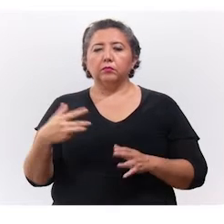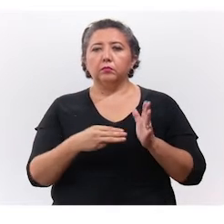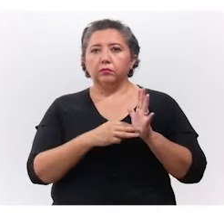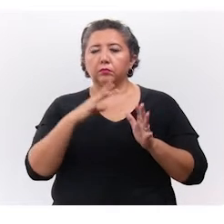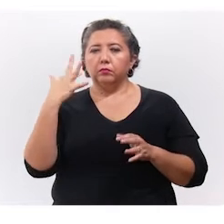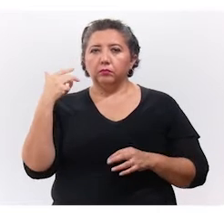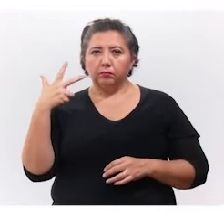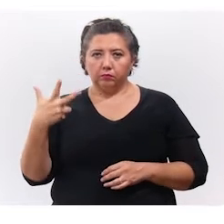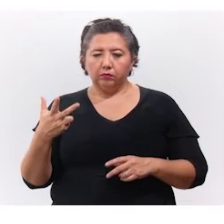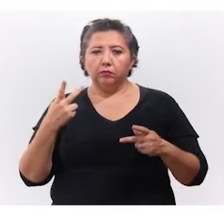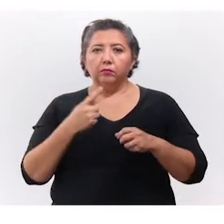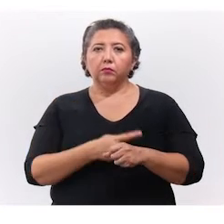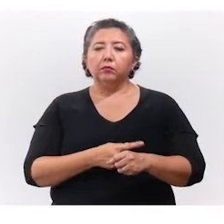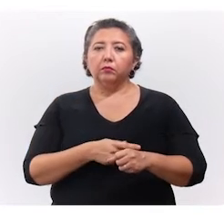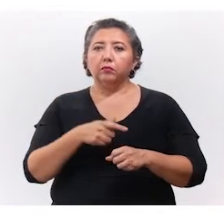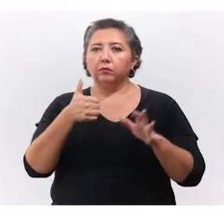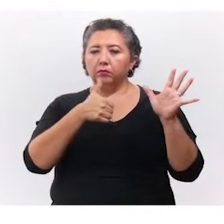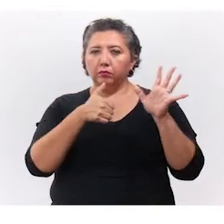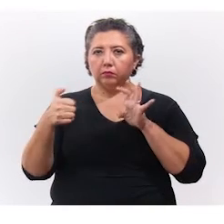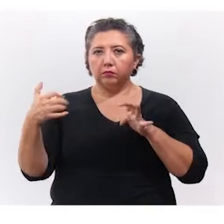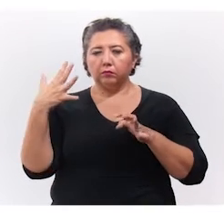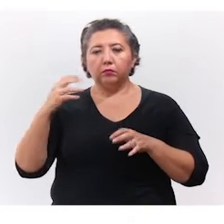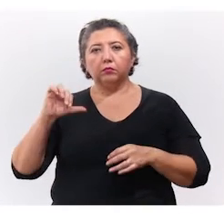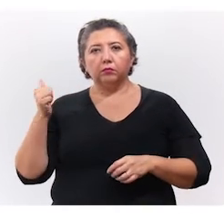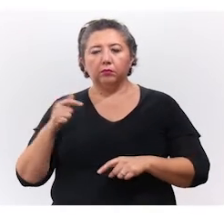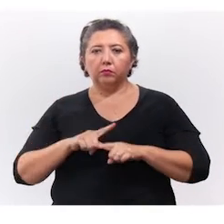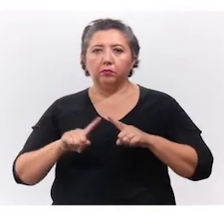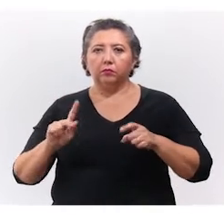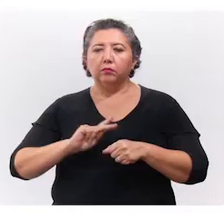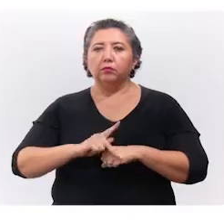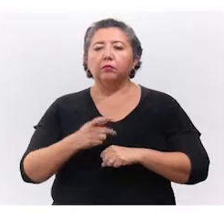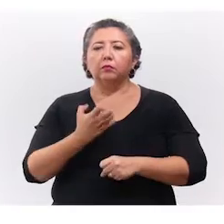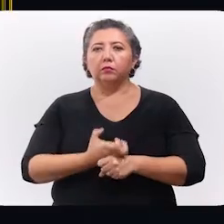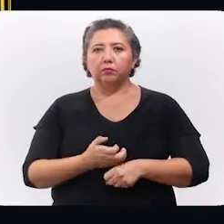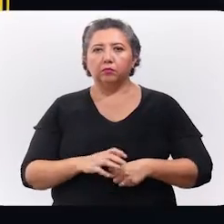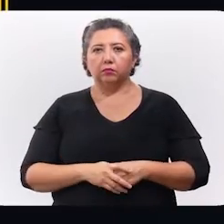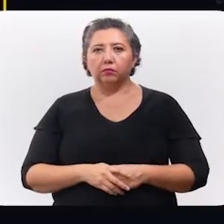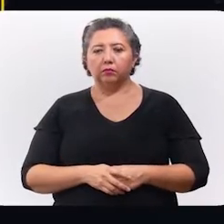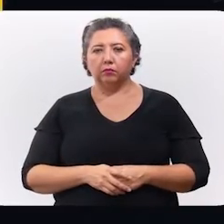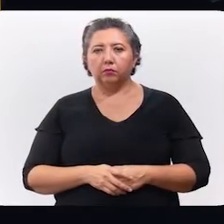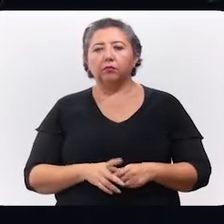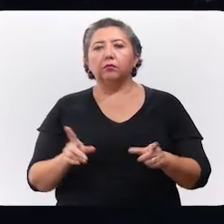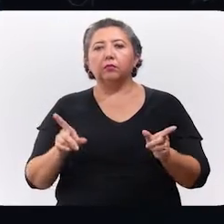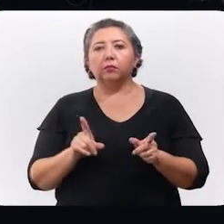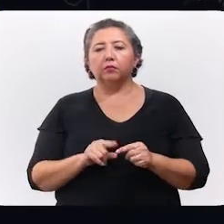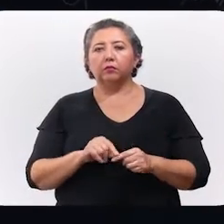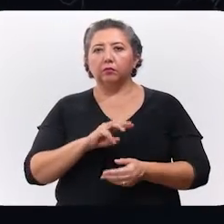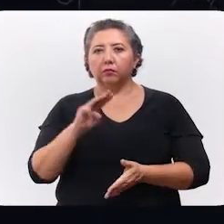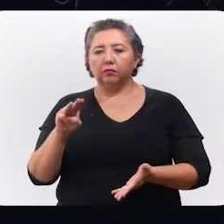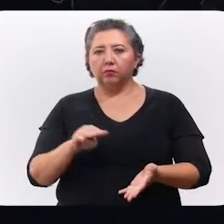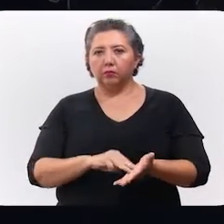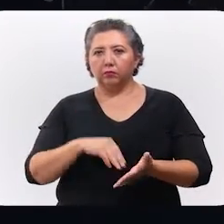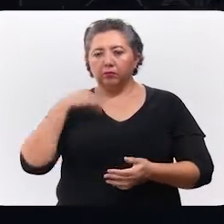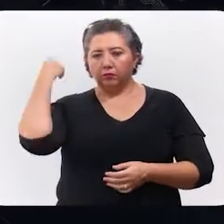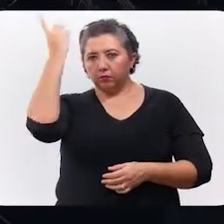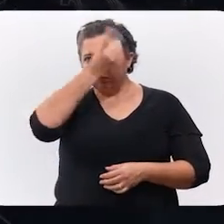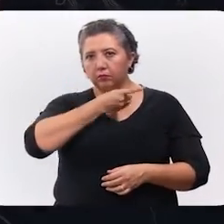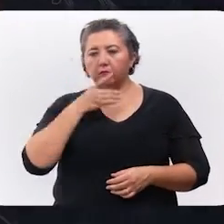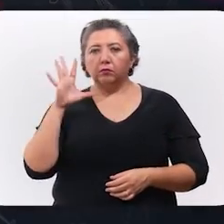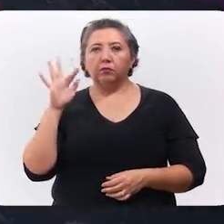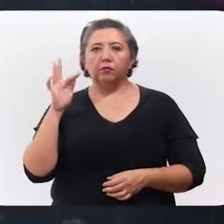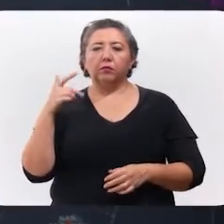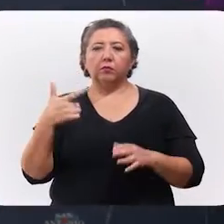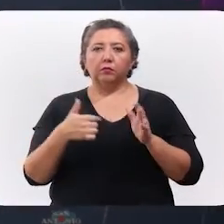.058 casos positivos, 605 son de otro país u otro estado. Específicamente en Mérida, se han diagnosticado